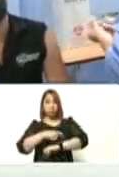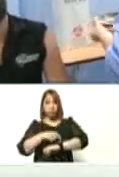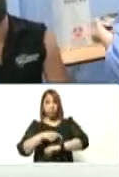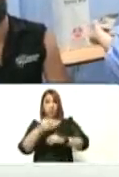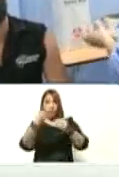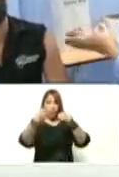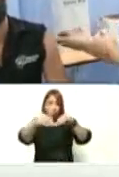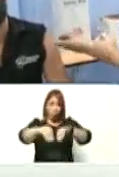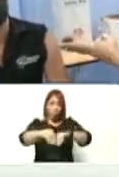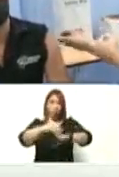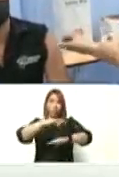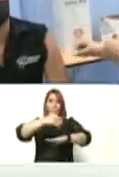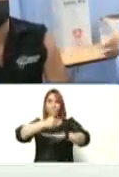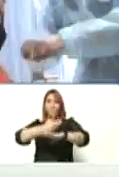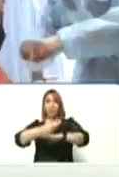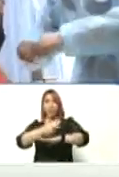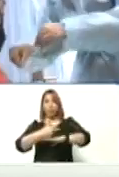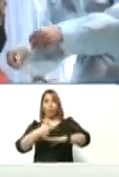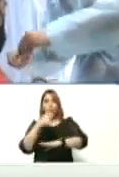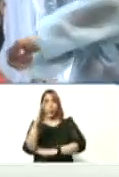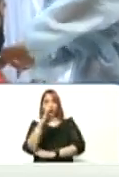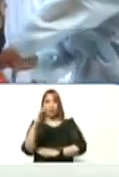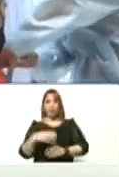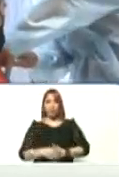acuerdo con el jefe de gobierno de Caracas